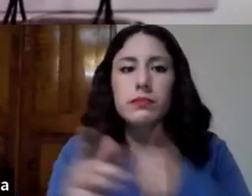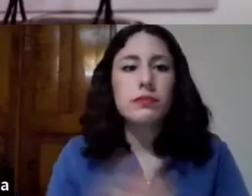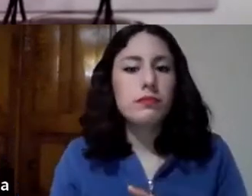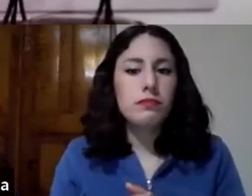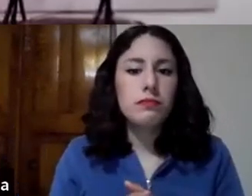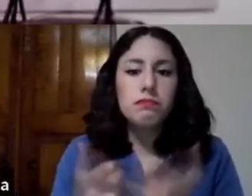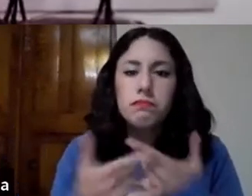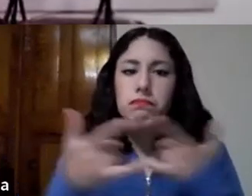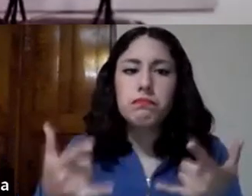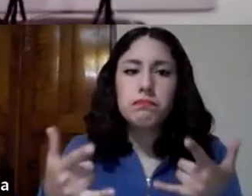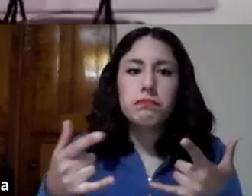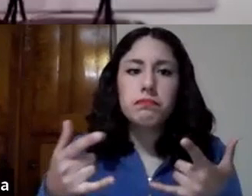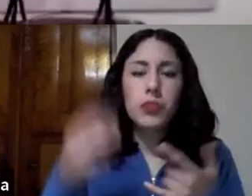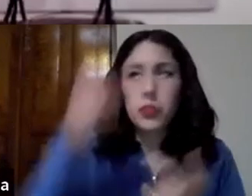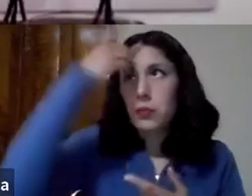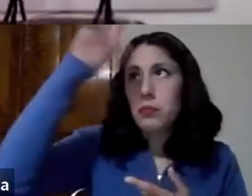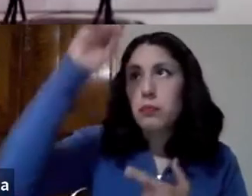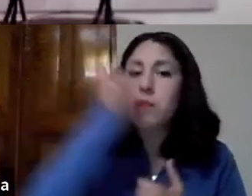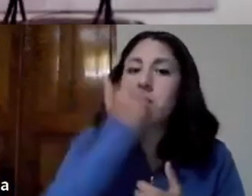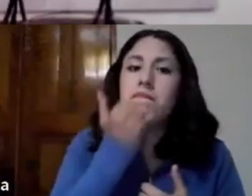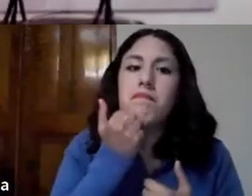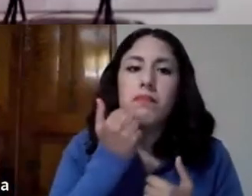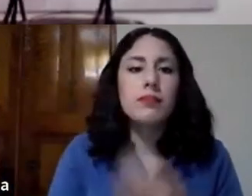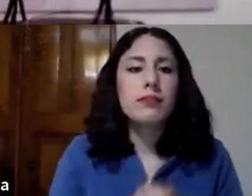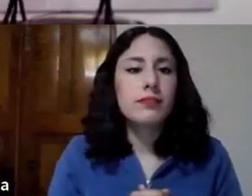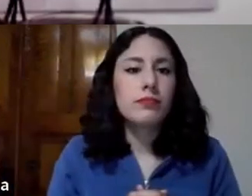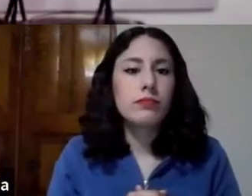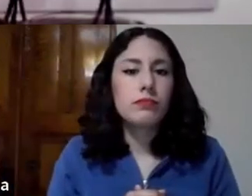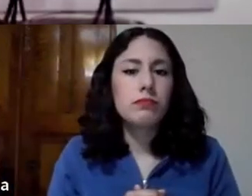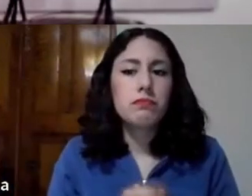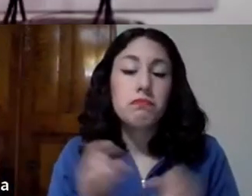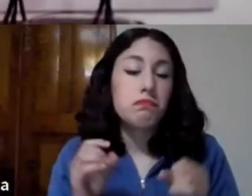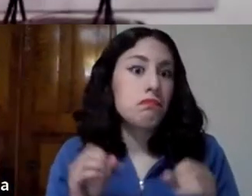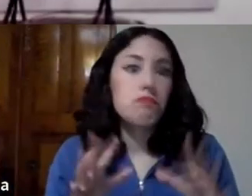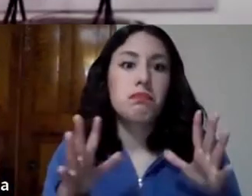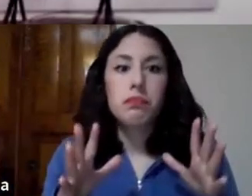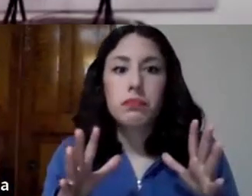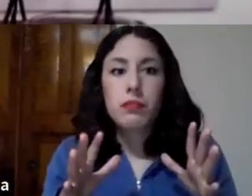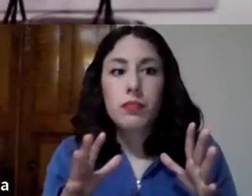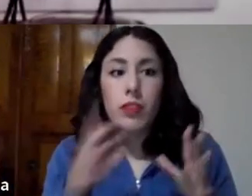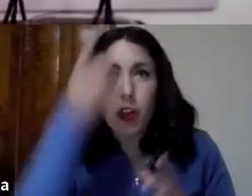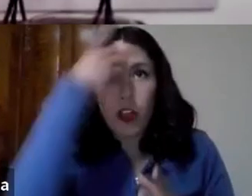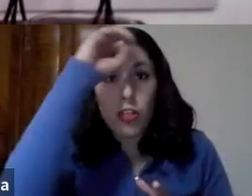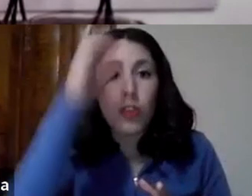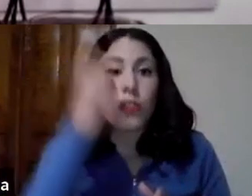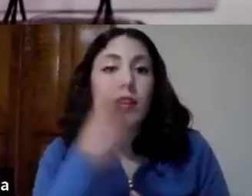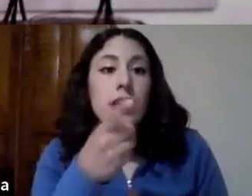Dios Dios en un momento le dice y ahora te llamarás